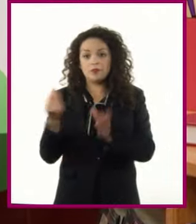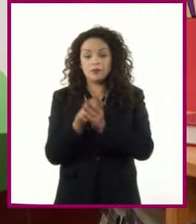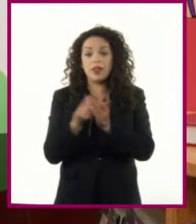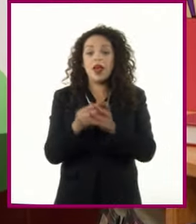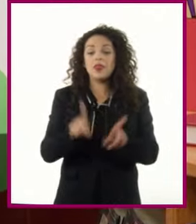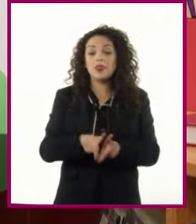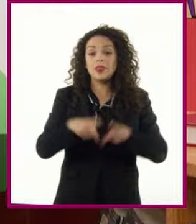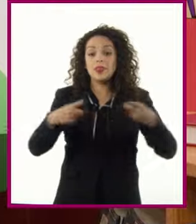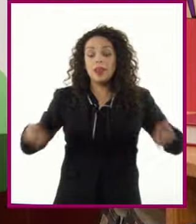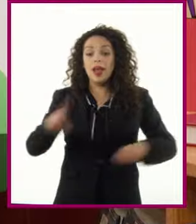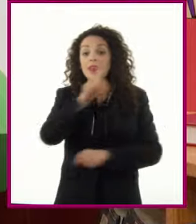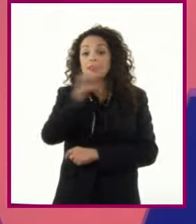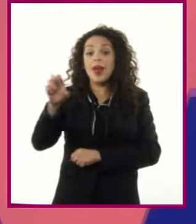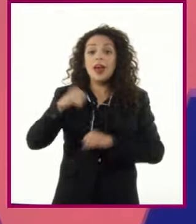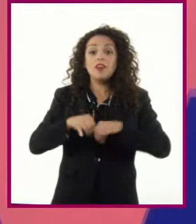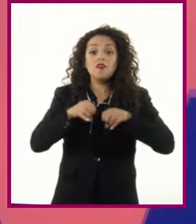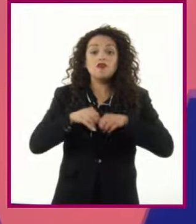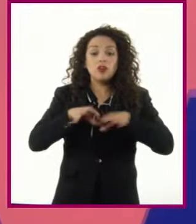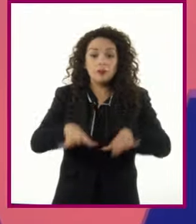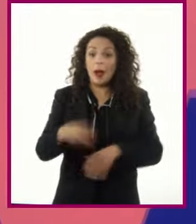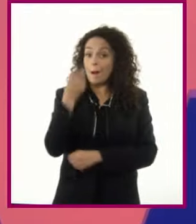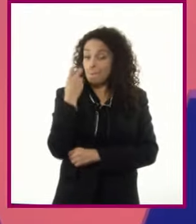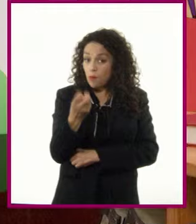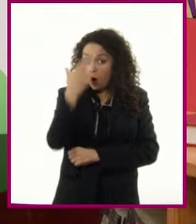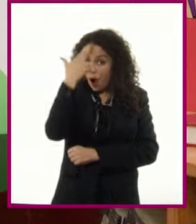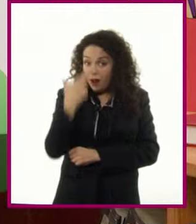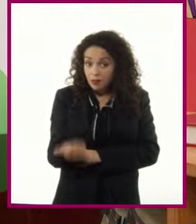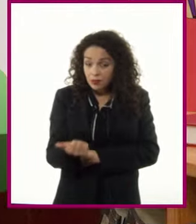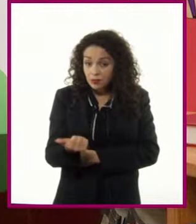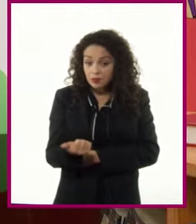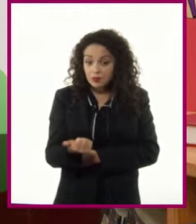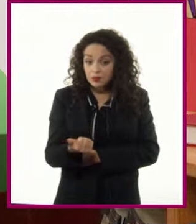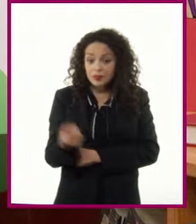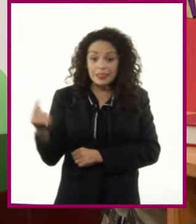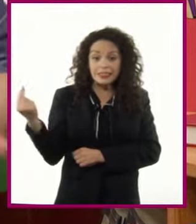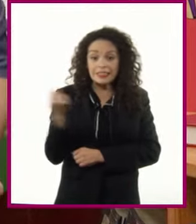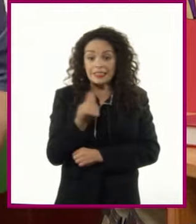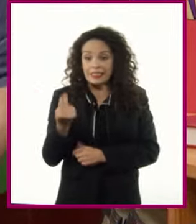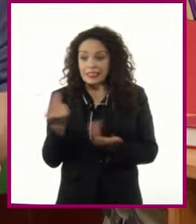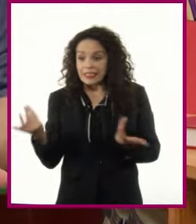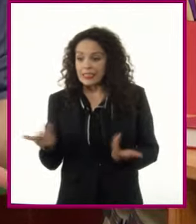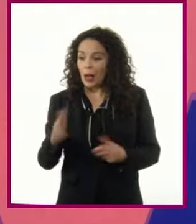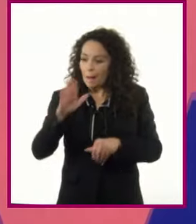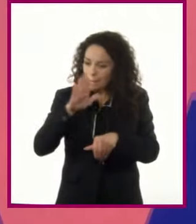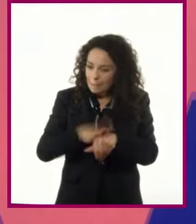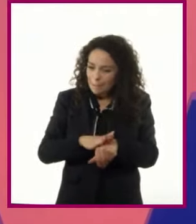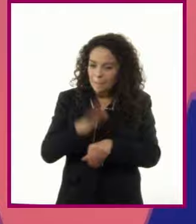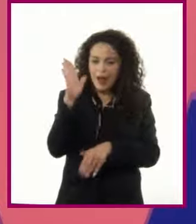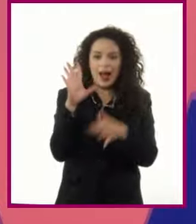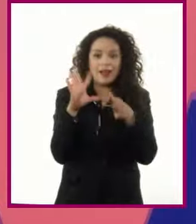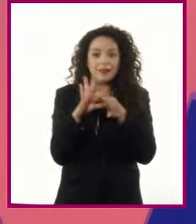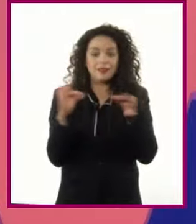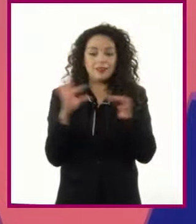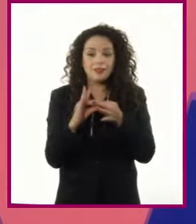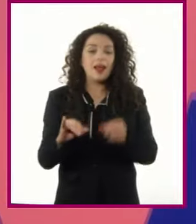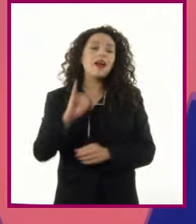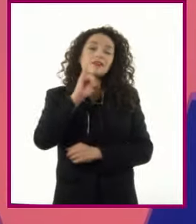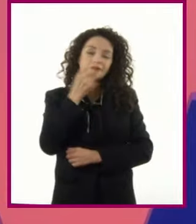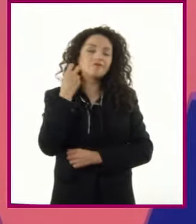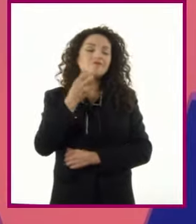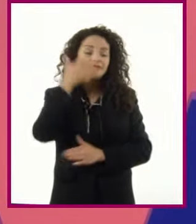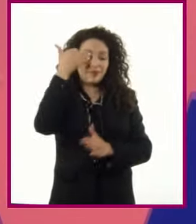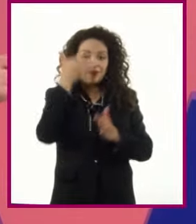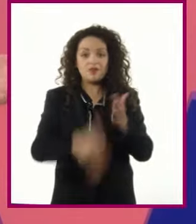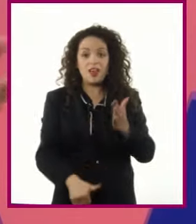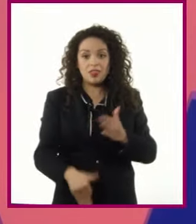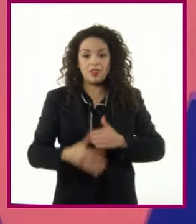información Y por lo tanto, debería tener mayor sustento Justo es lo que hace falta en